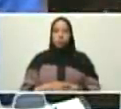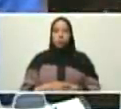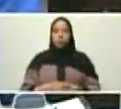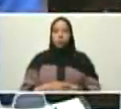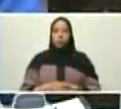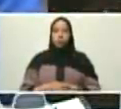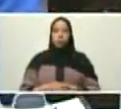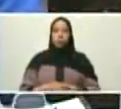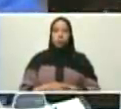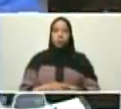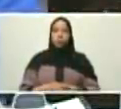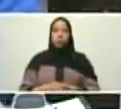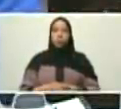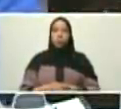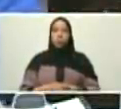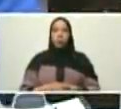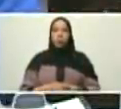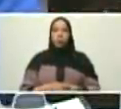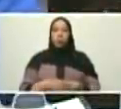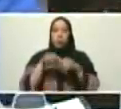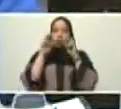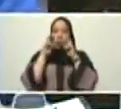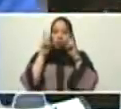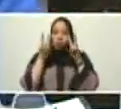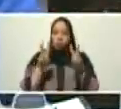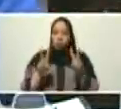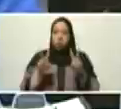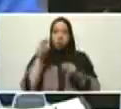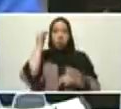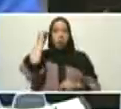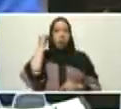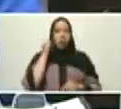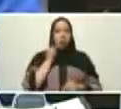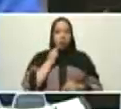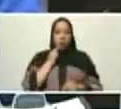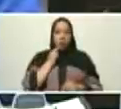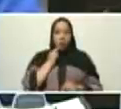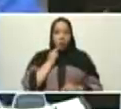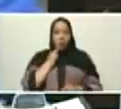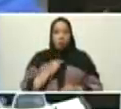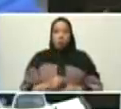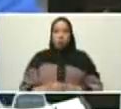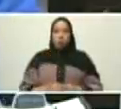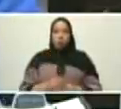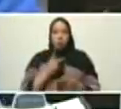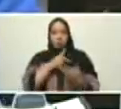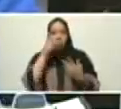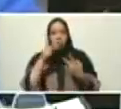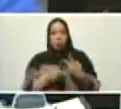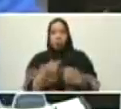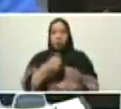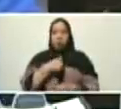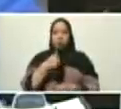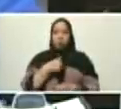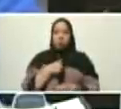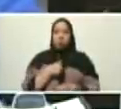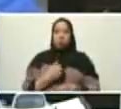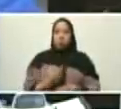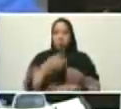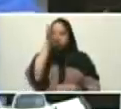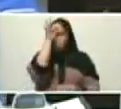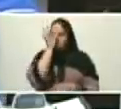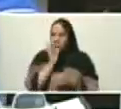y con visión estratégica bolivariana, yo les puedo decir, con la fe